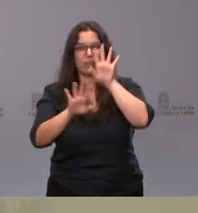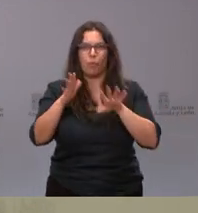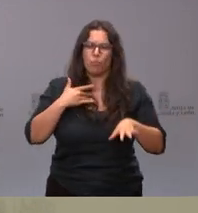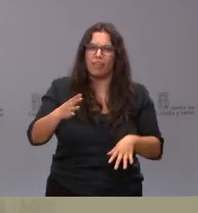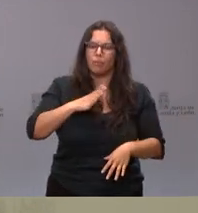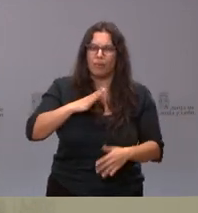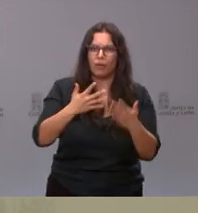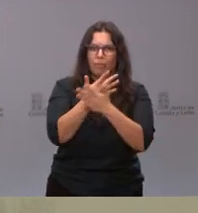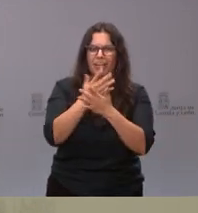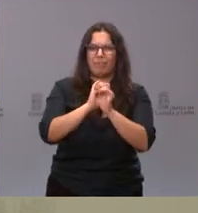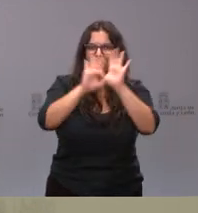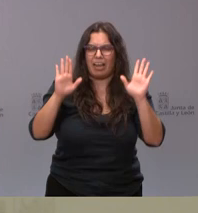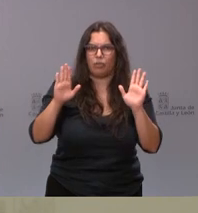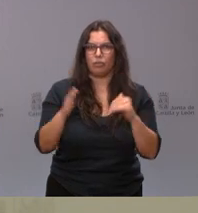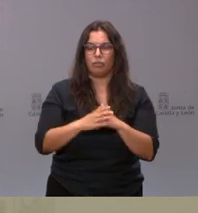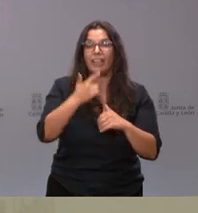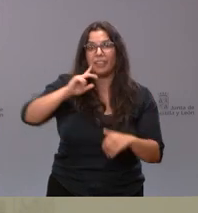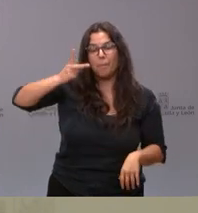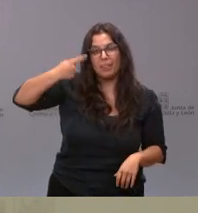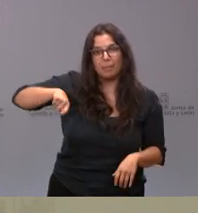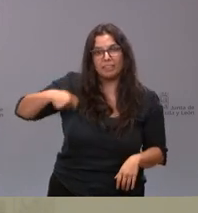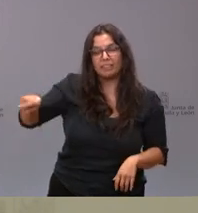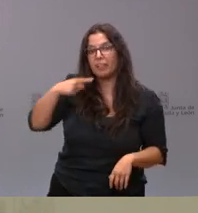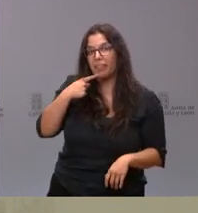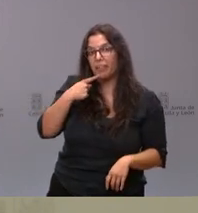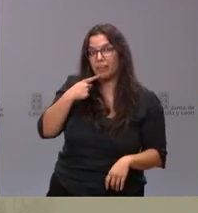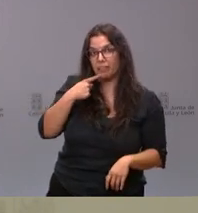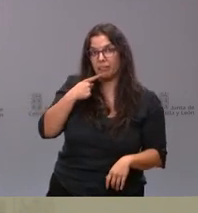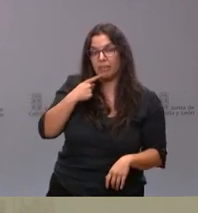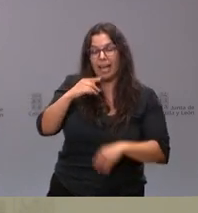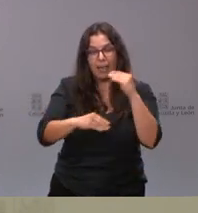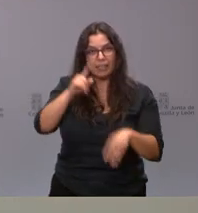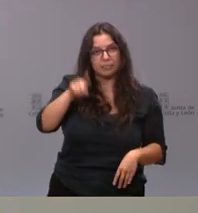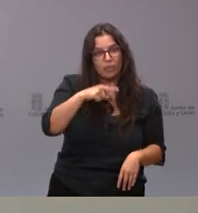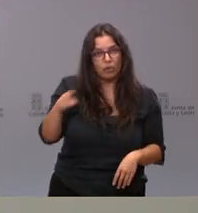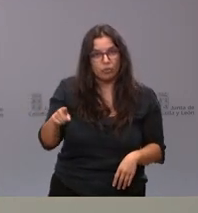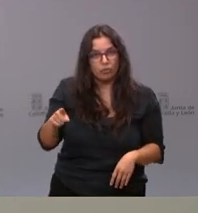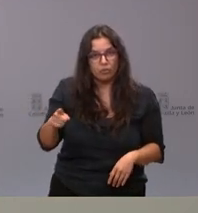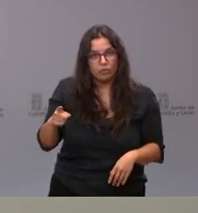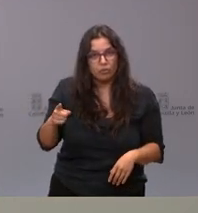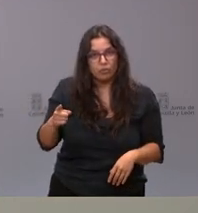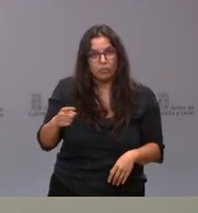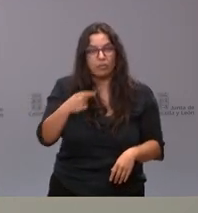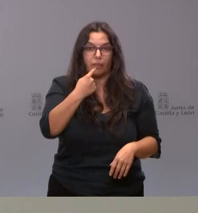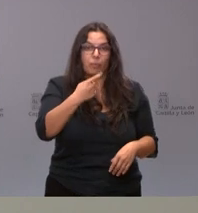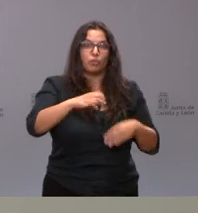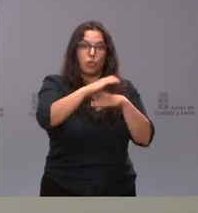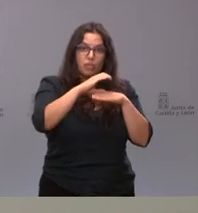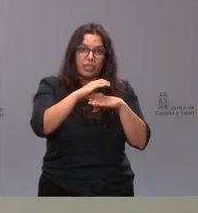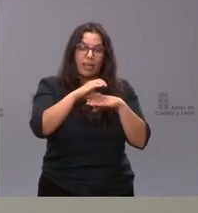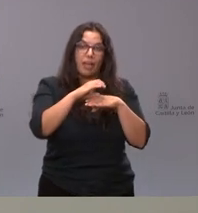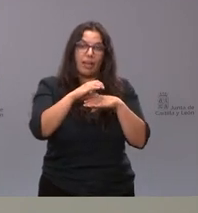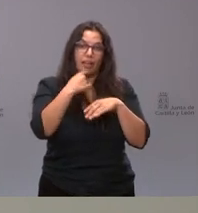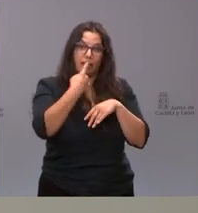más preciso? ¿Lo que ha anunciado García Gallardo es o no es? Bueno, como le digo, será la Consejería de